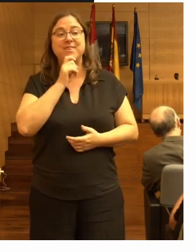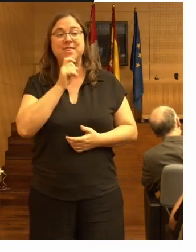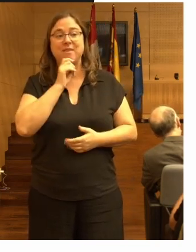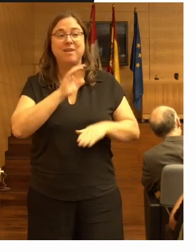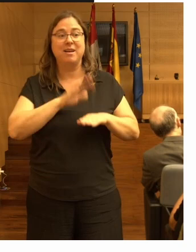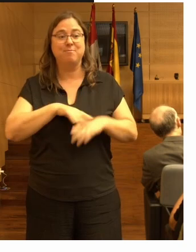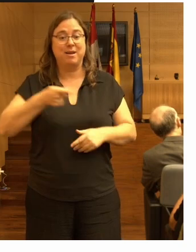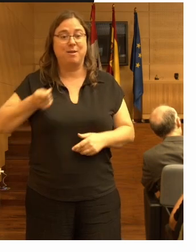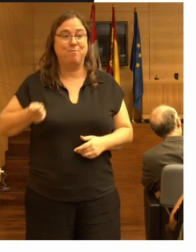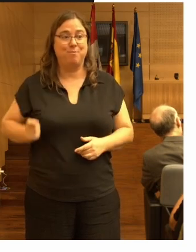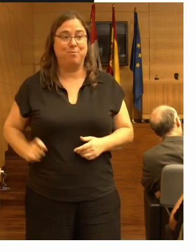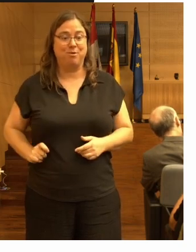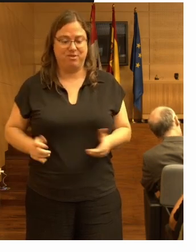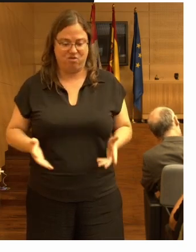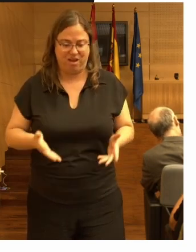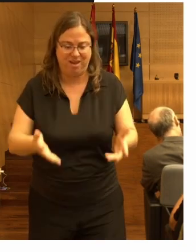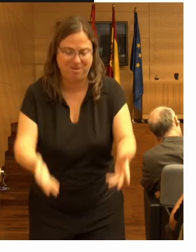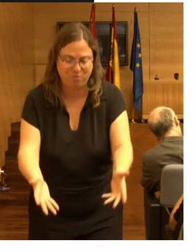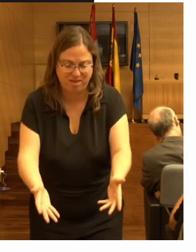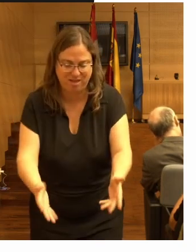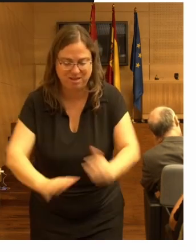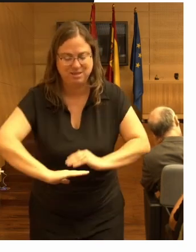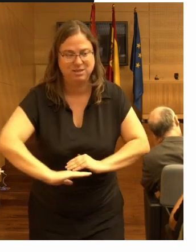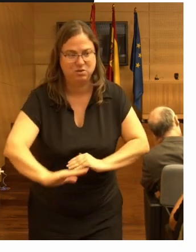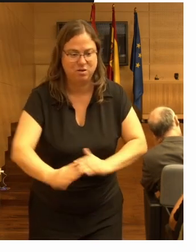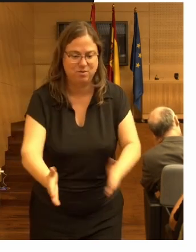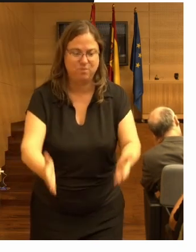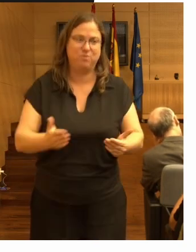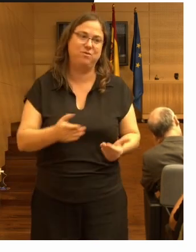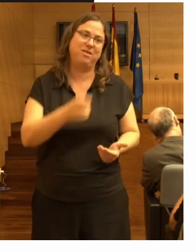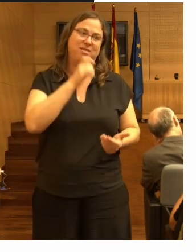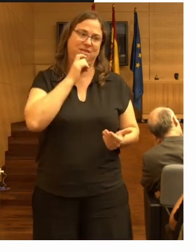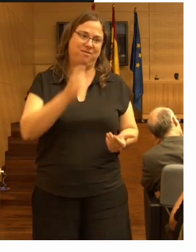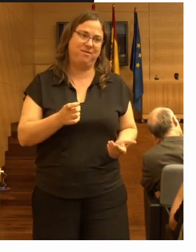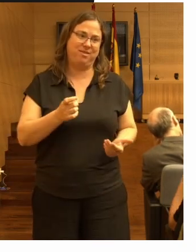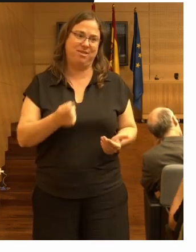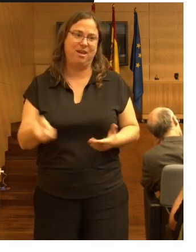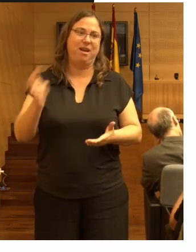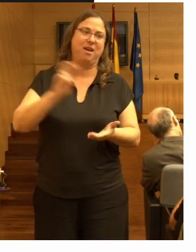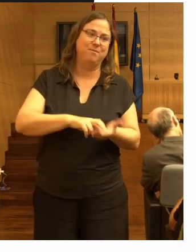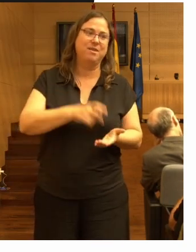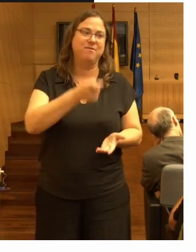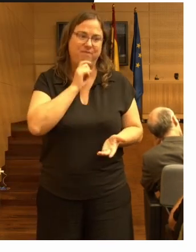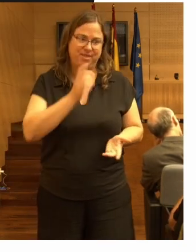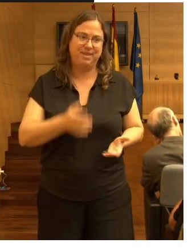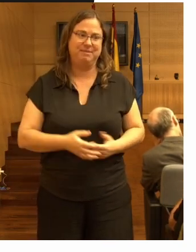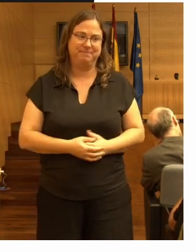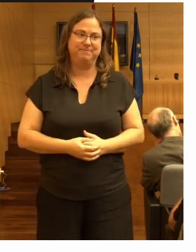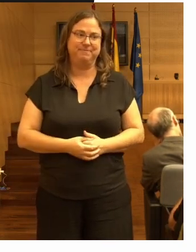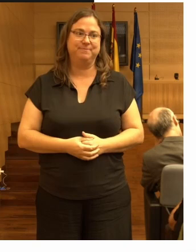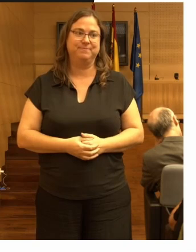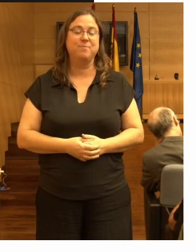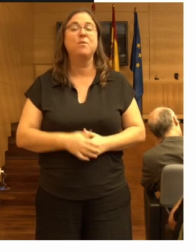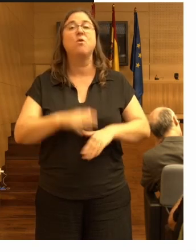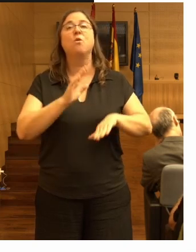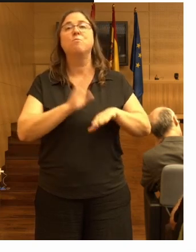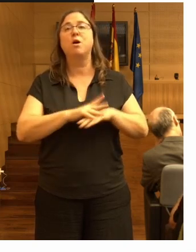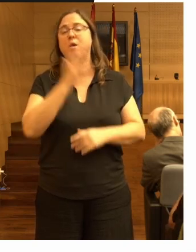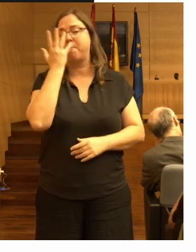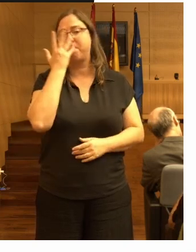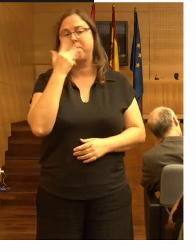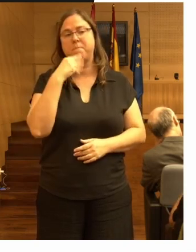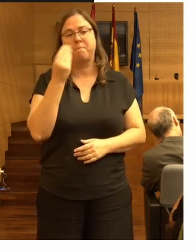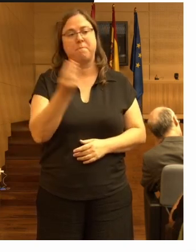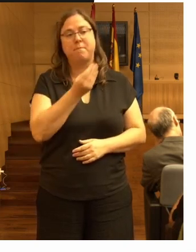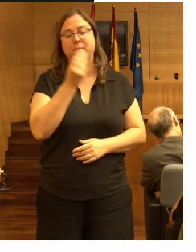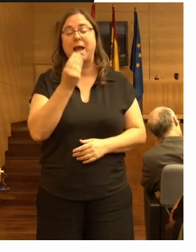personal pueda ayudar a la persona a levantarse y súbese a la cama por eso preferimos una cama